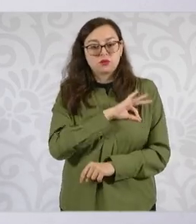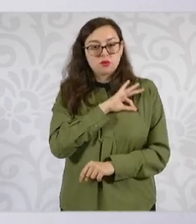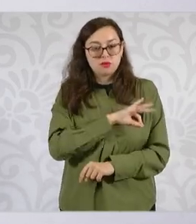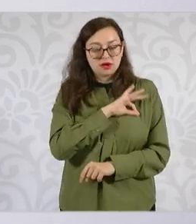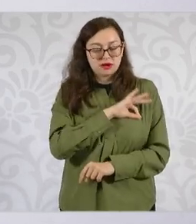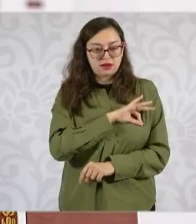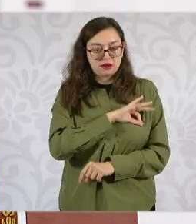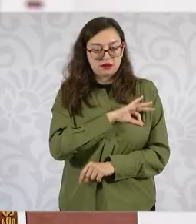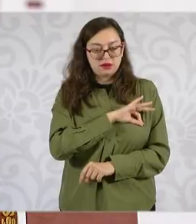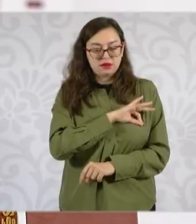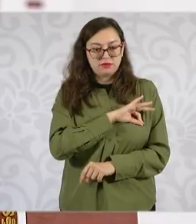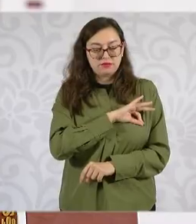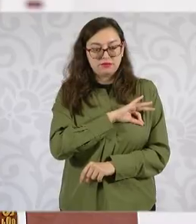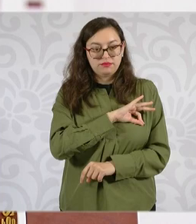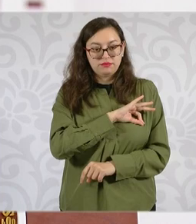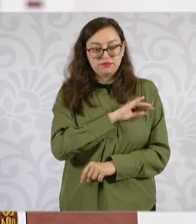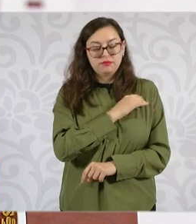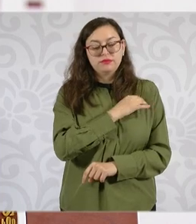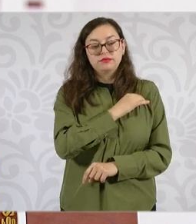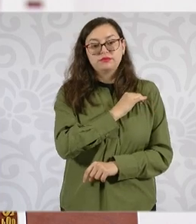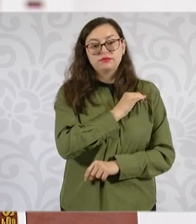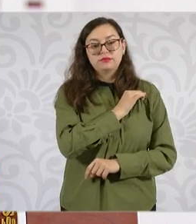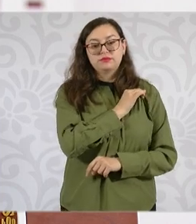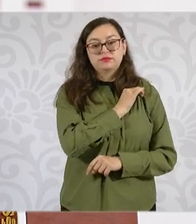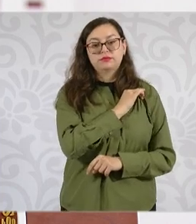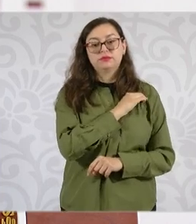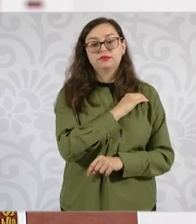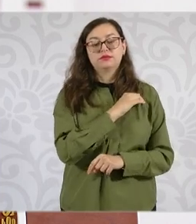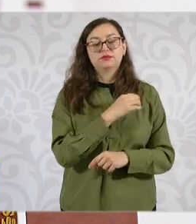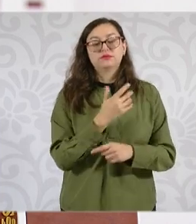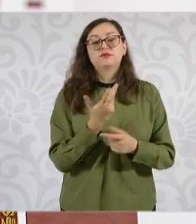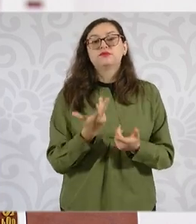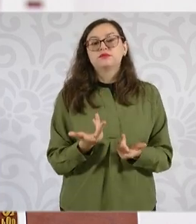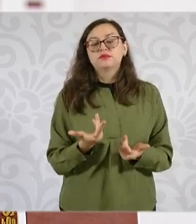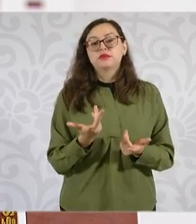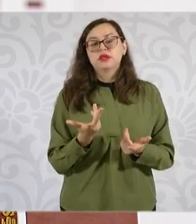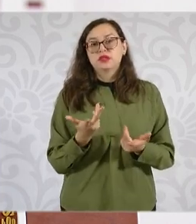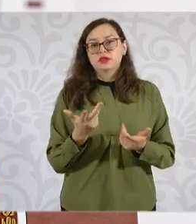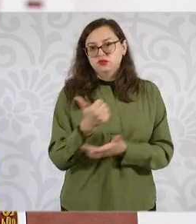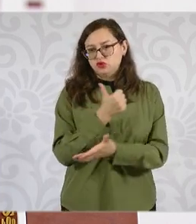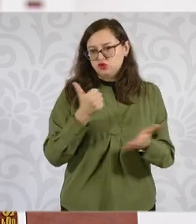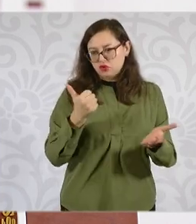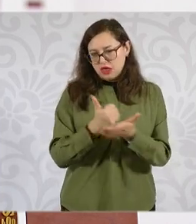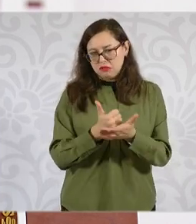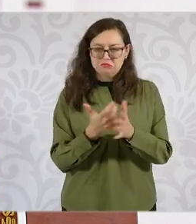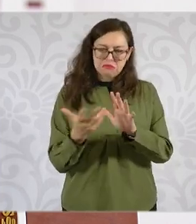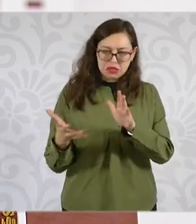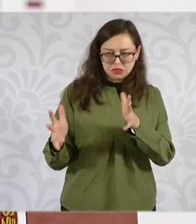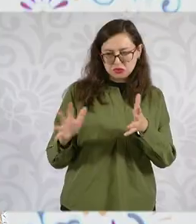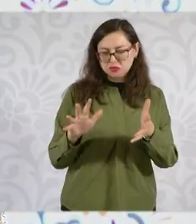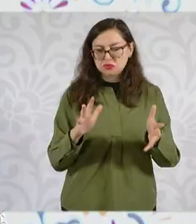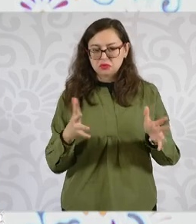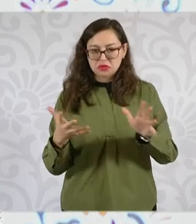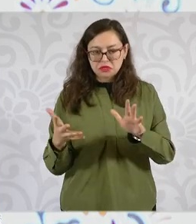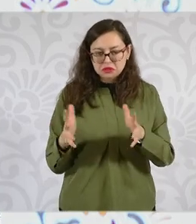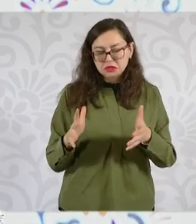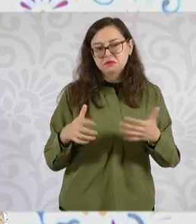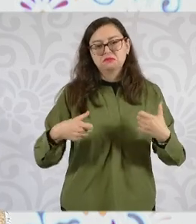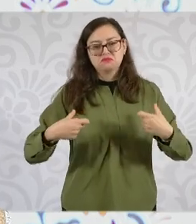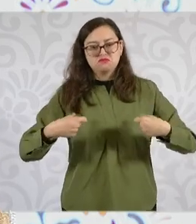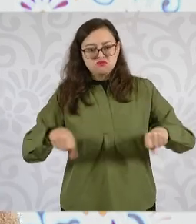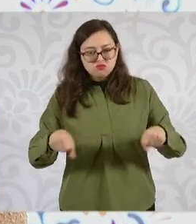Muchos de ellos están en la mayoría de las ciudades del país, ciudades medias, ciudades grandes, reparten en